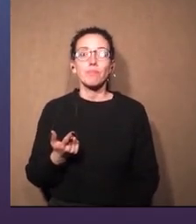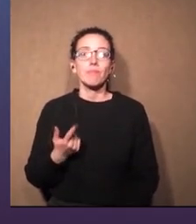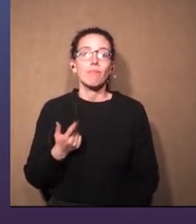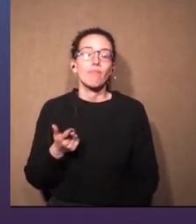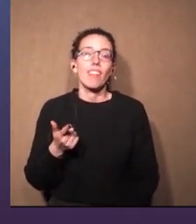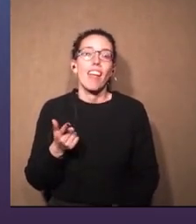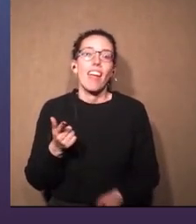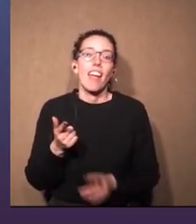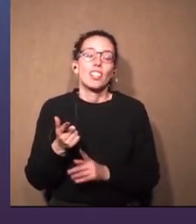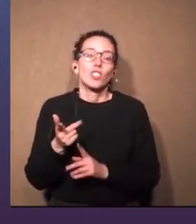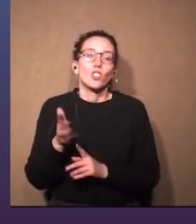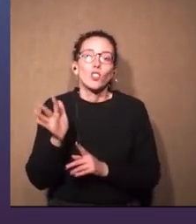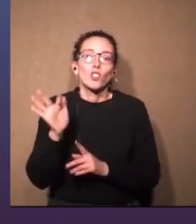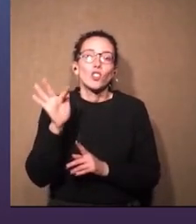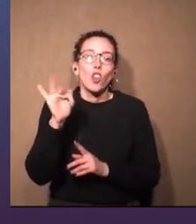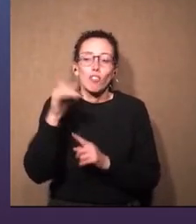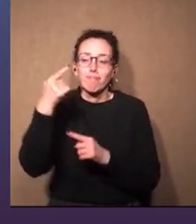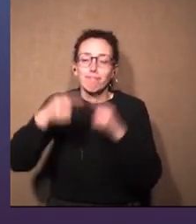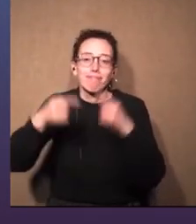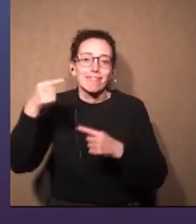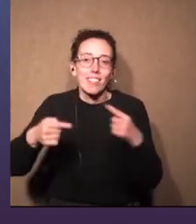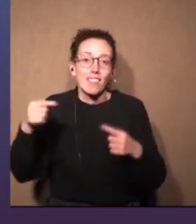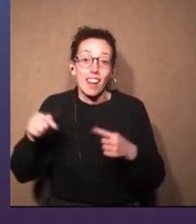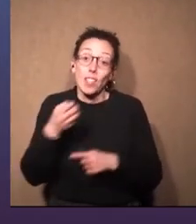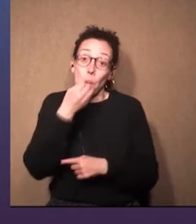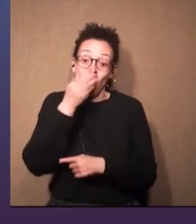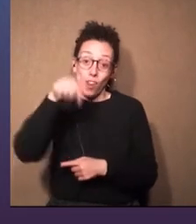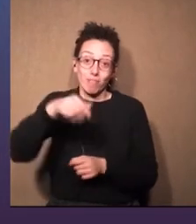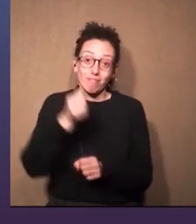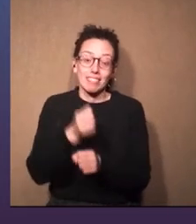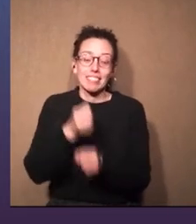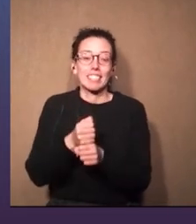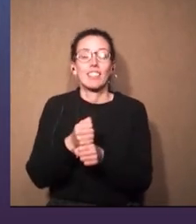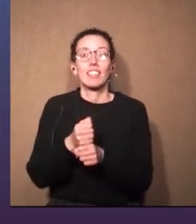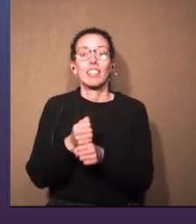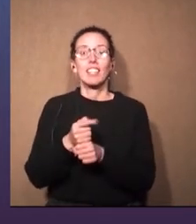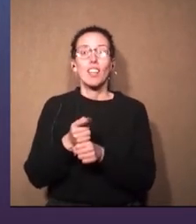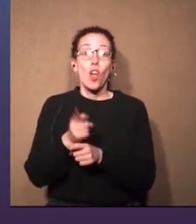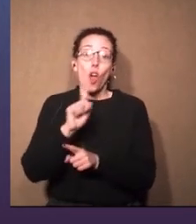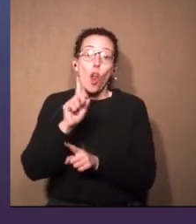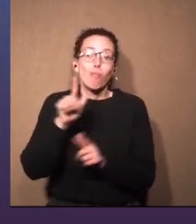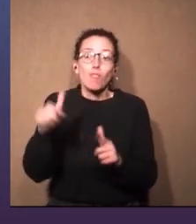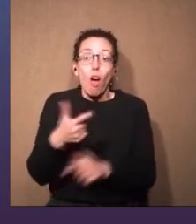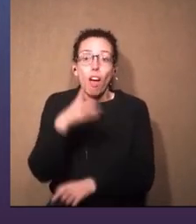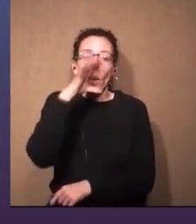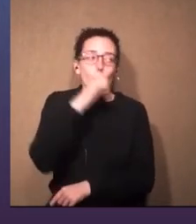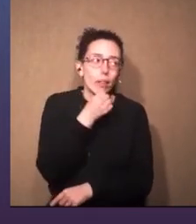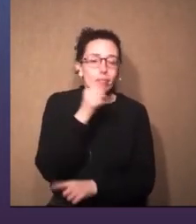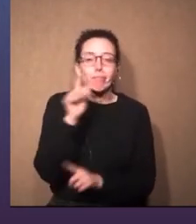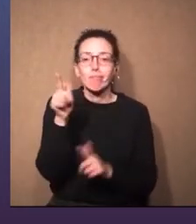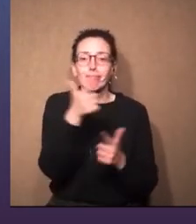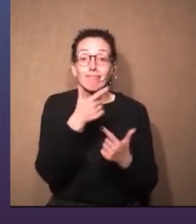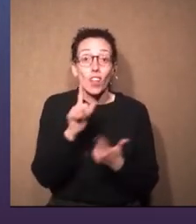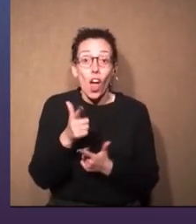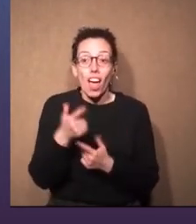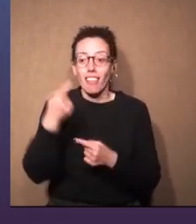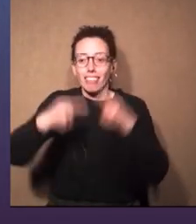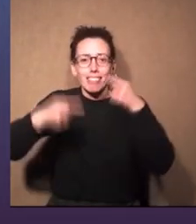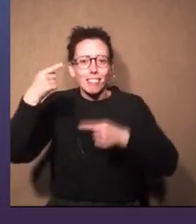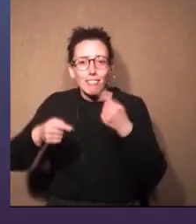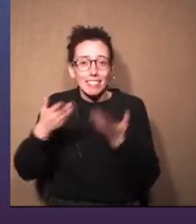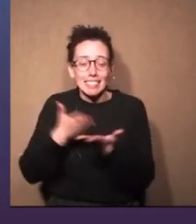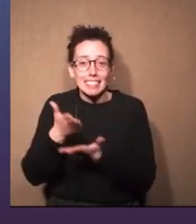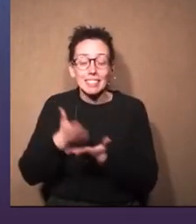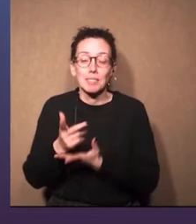Y creo que todos los días están iguales. Es lo bueno de este, de este laburo. Que no nos abogimos. Claro. Todos los días están